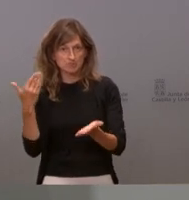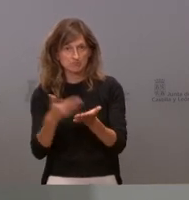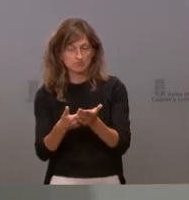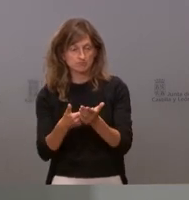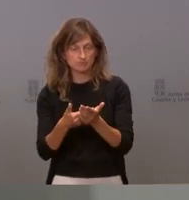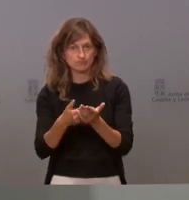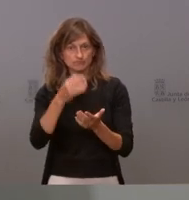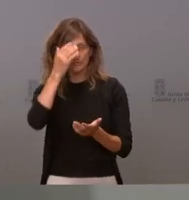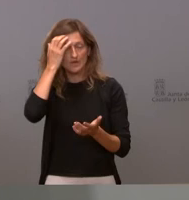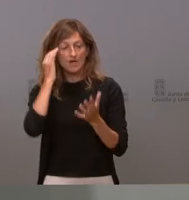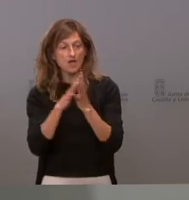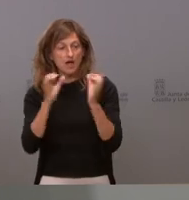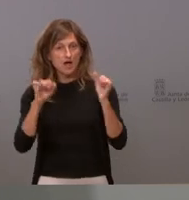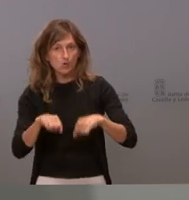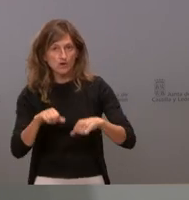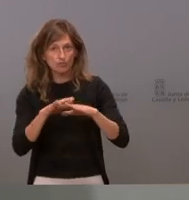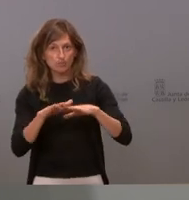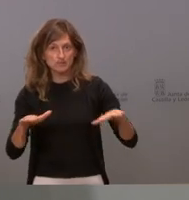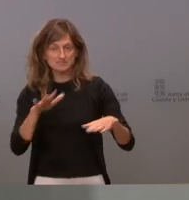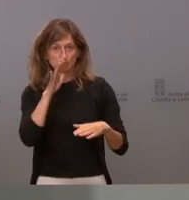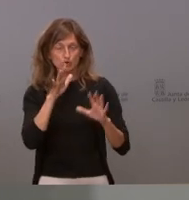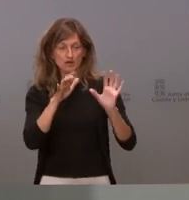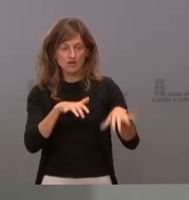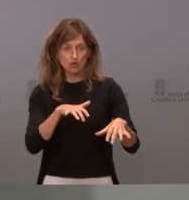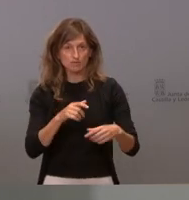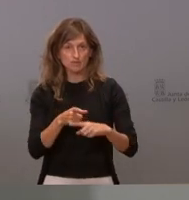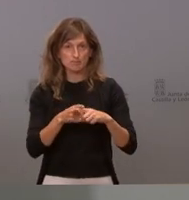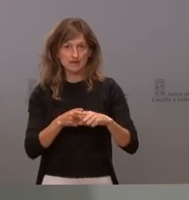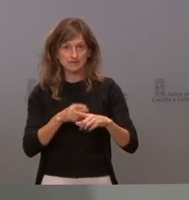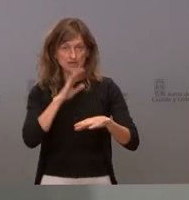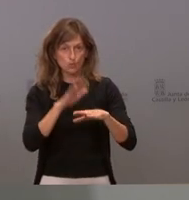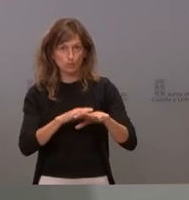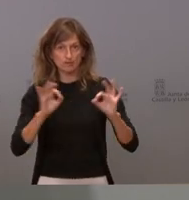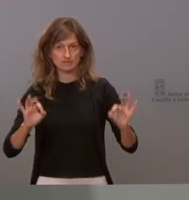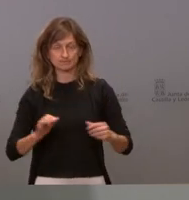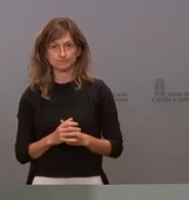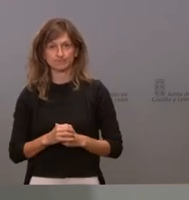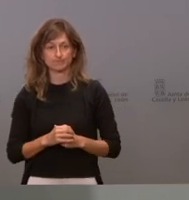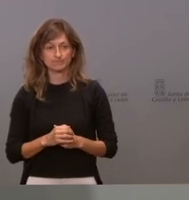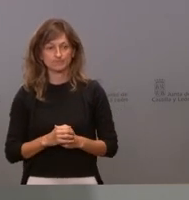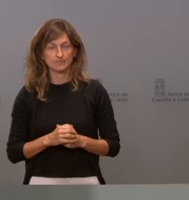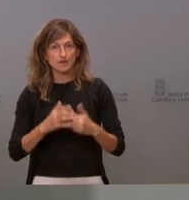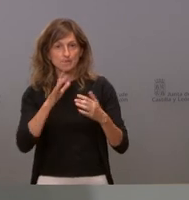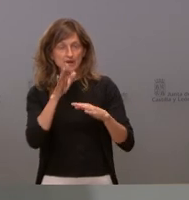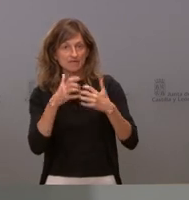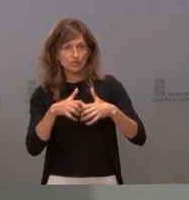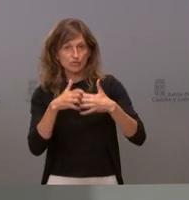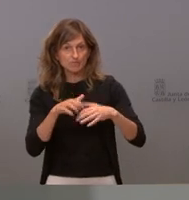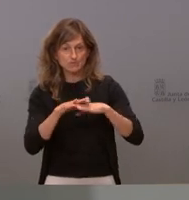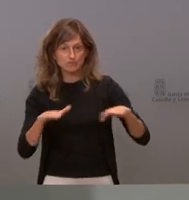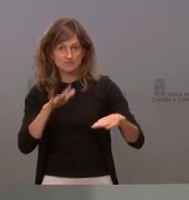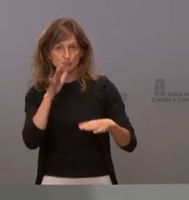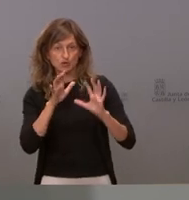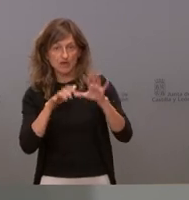fruto del acuerdo de la Mesa por León cumplir con nuestra parte y nosotros lo que hacemos es cumplir con nuestra parte sobre el funcionamiento de la Mesa por León